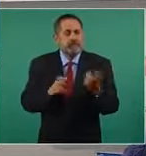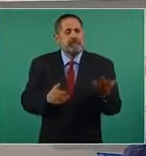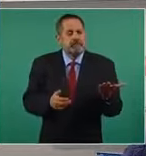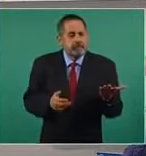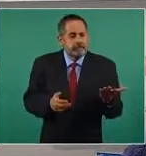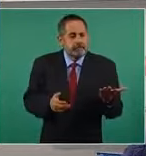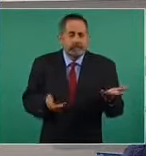¡Gracias! ¡Gracias! ¡Gracias!